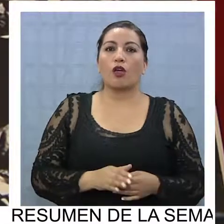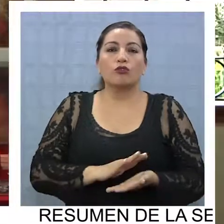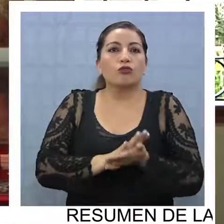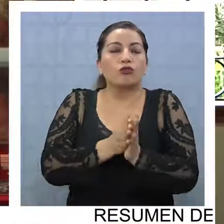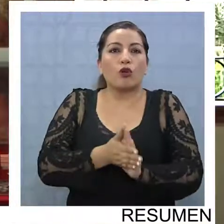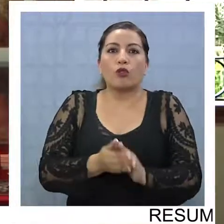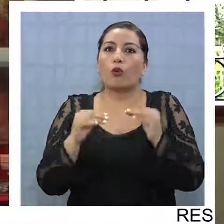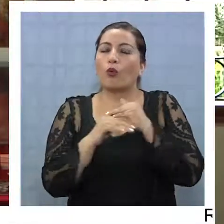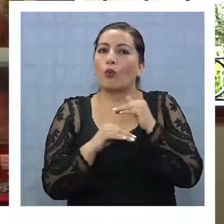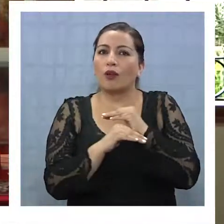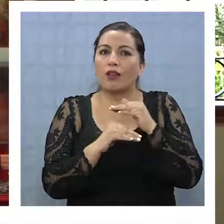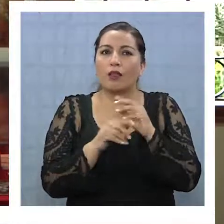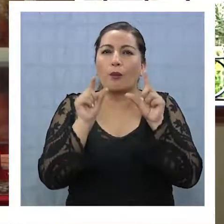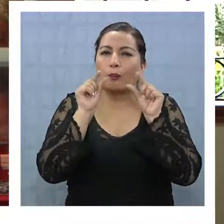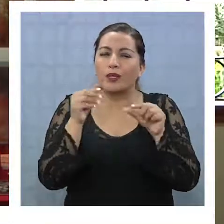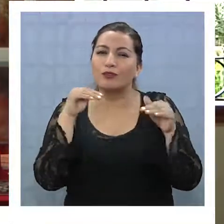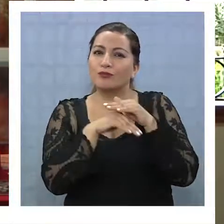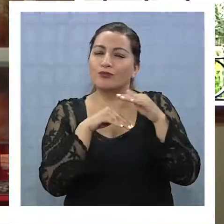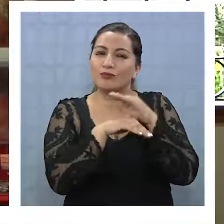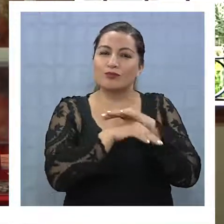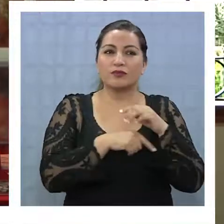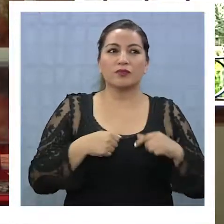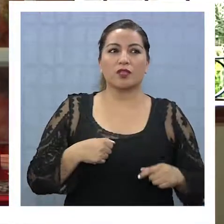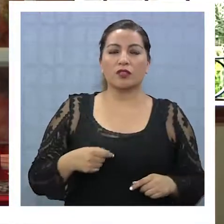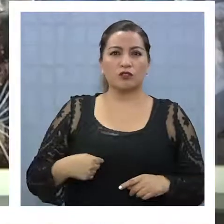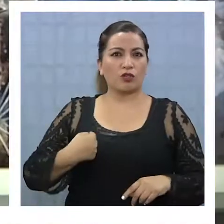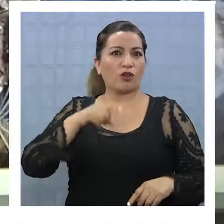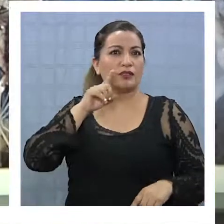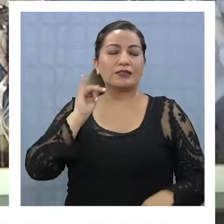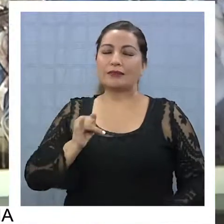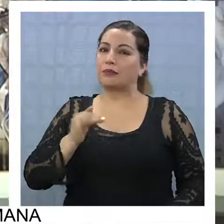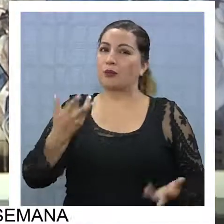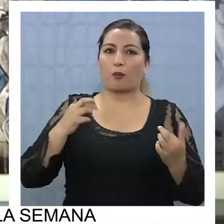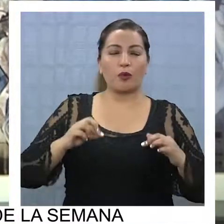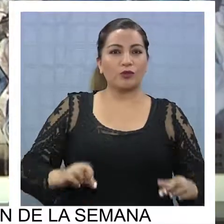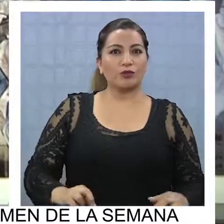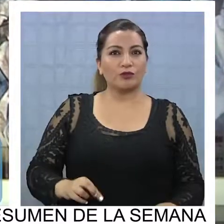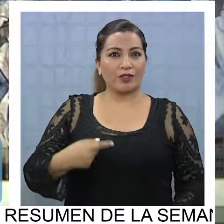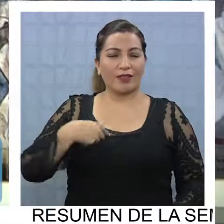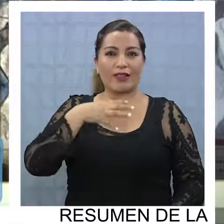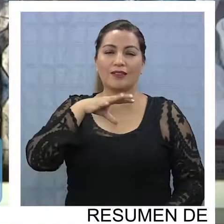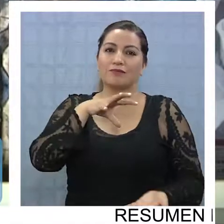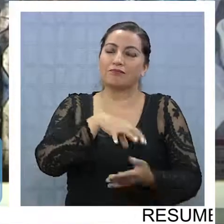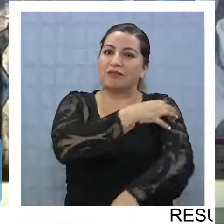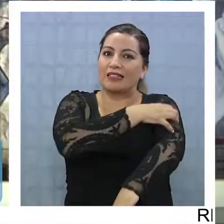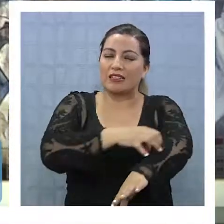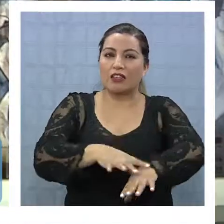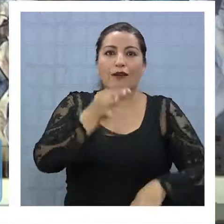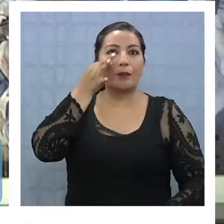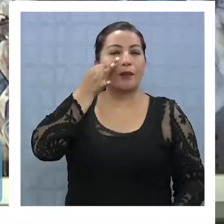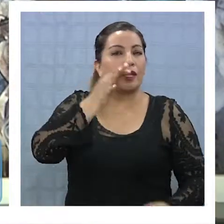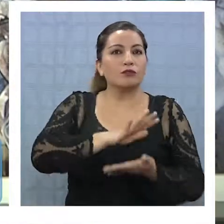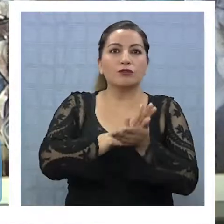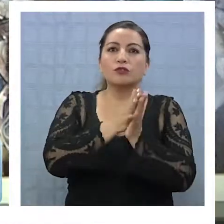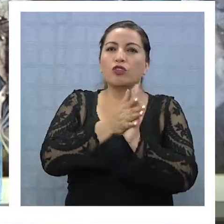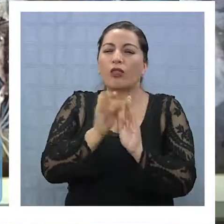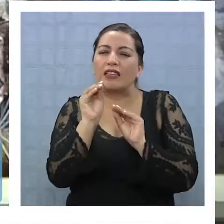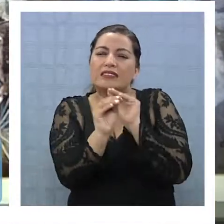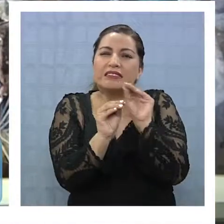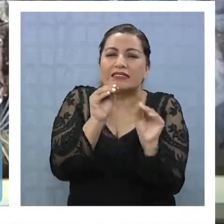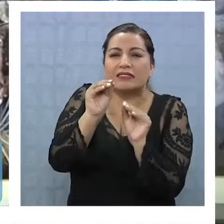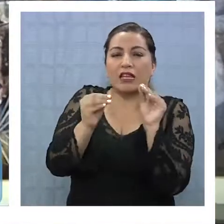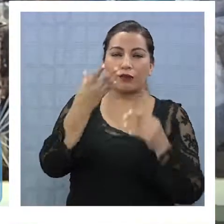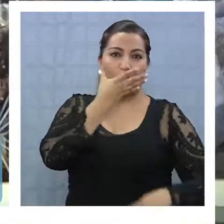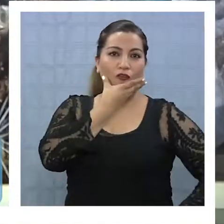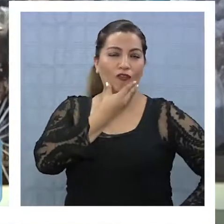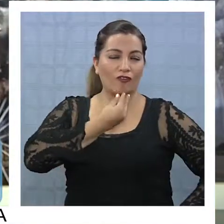tesoros que tenía, los mini tesoros que tenía, porque igual uno no tiene siempre la oportunidad en región de ver todos estos